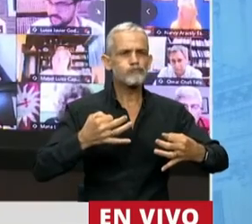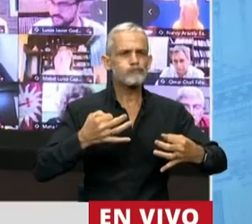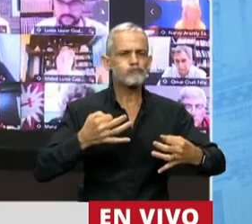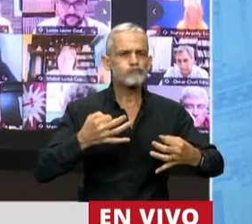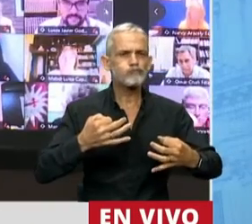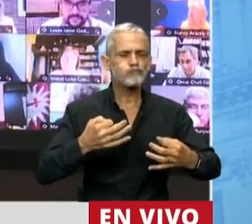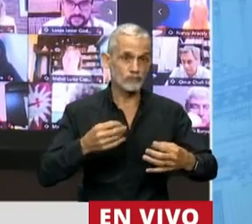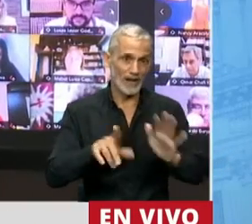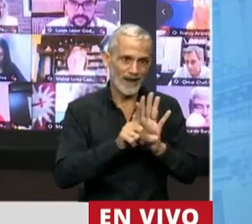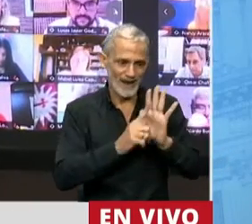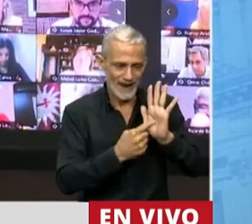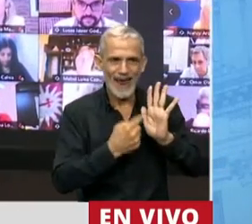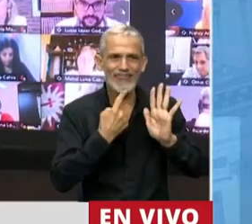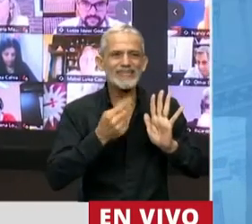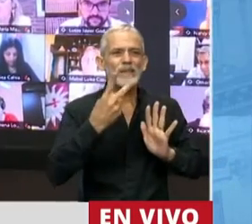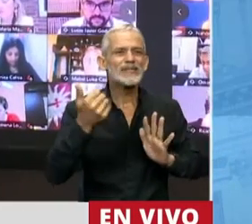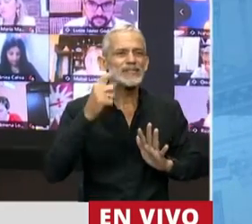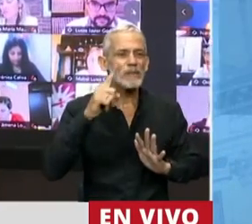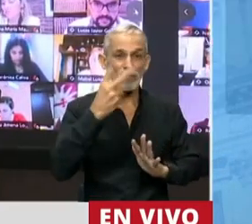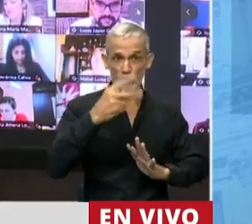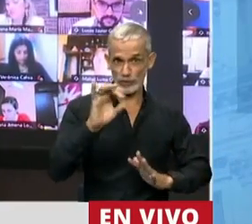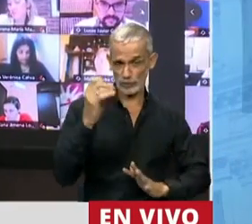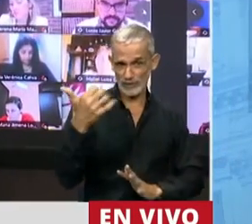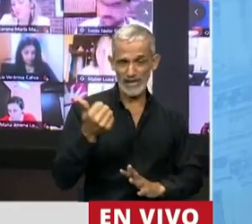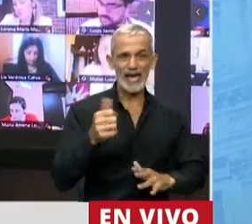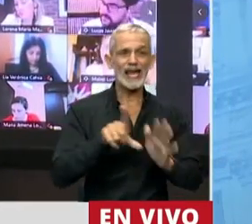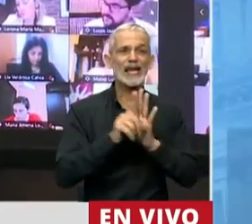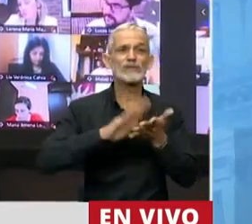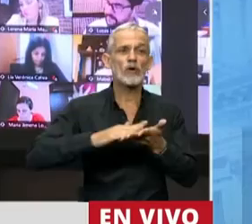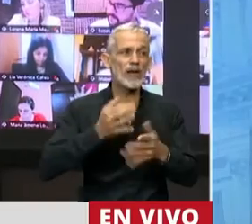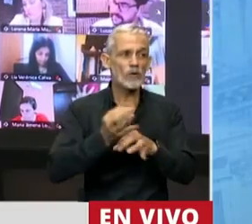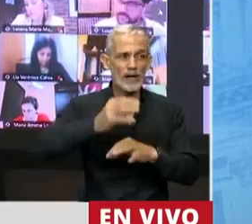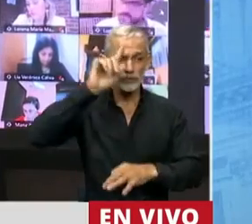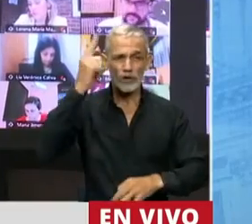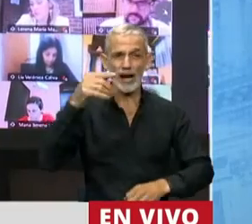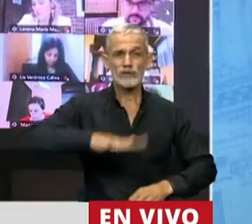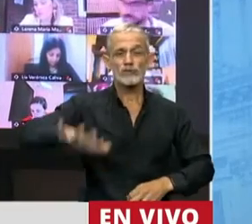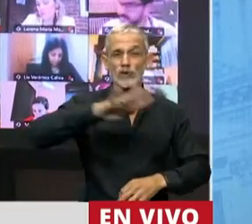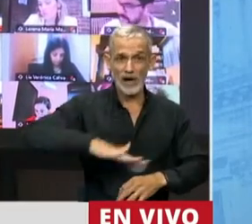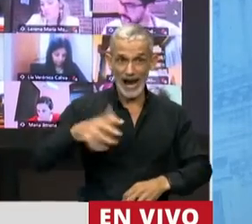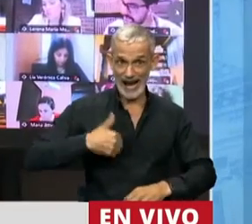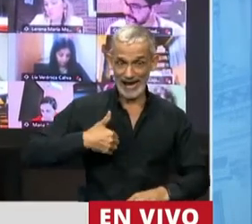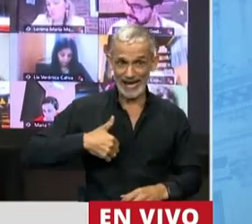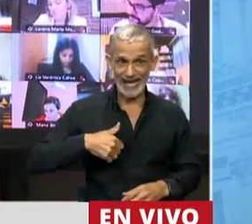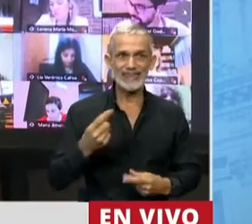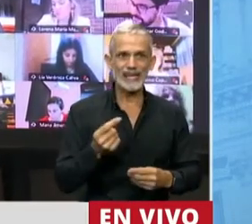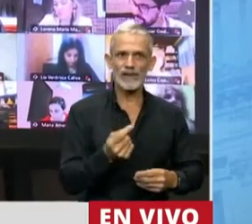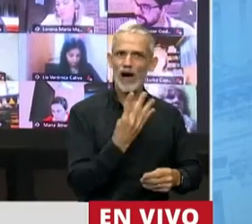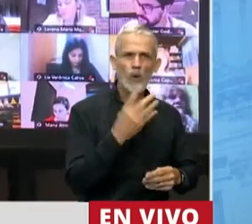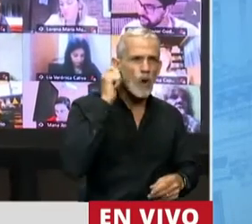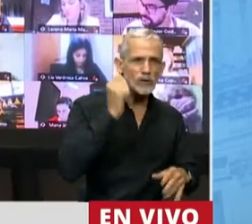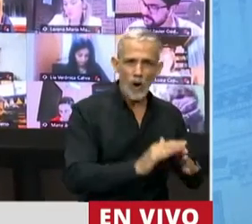esto que la ley estipula, la 26.206, la Ley de Educación Nacional, como obligatoriedad. La Argentina va de los 4